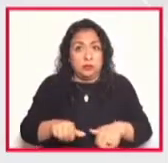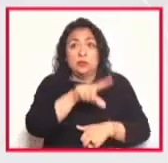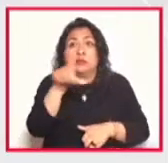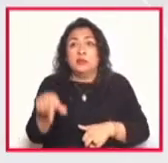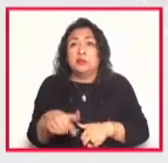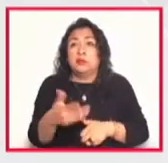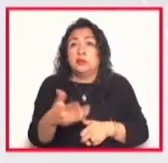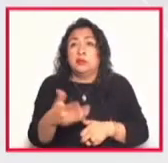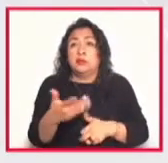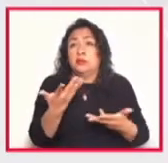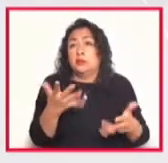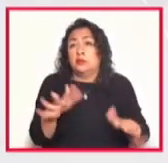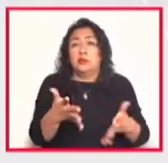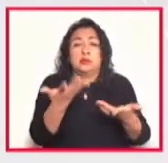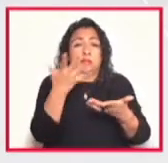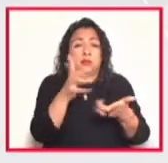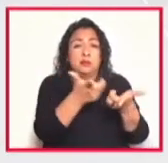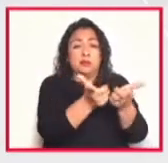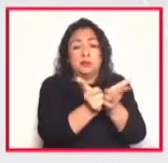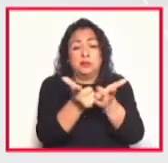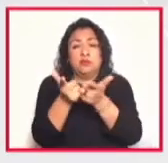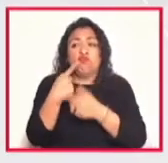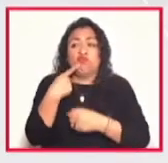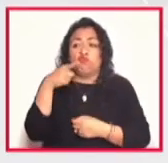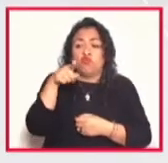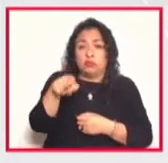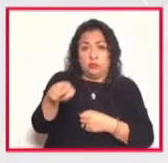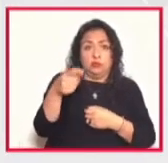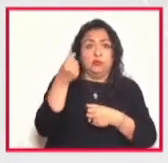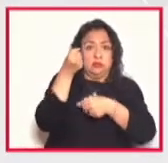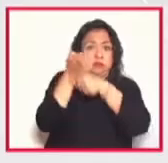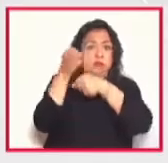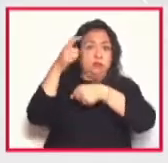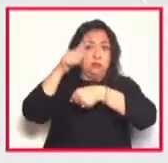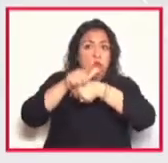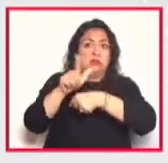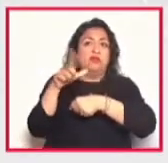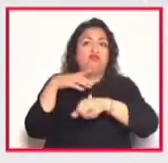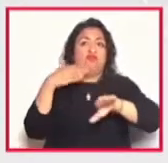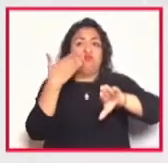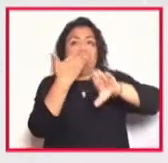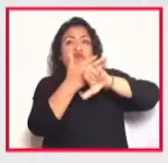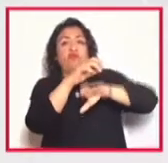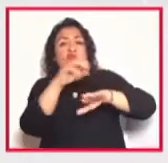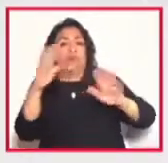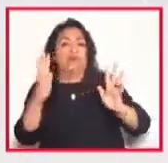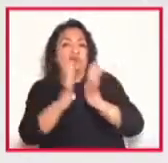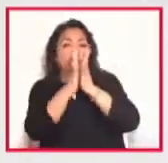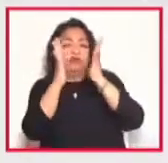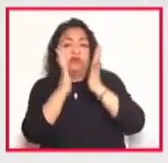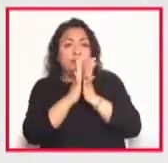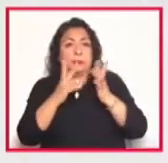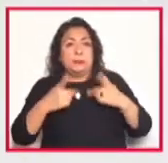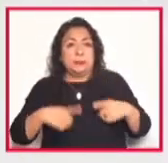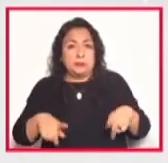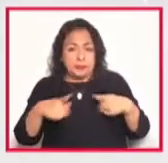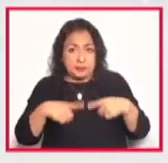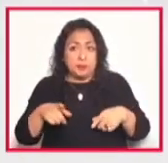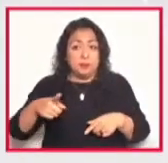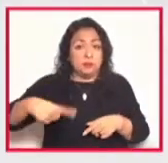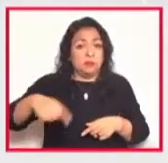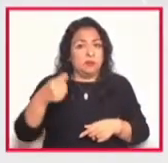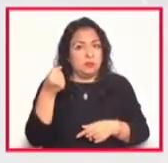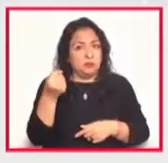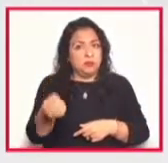una decena de colectivos acusaran a la dependencia federal de un boicot a la participación ciudadana y de que exigieran la